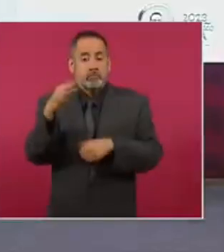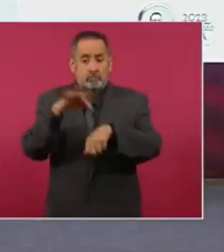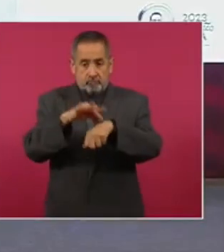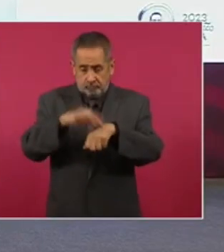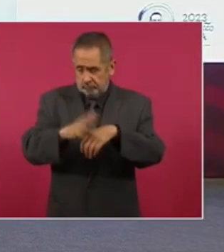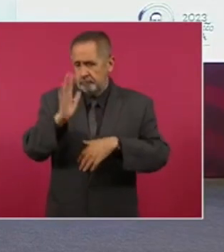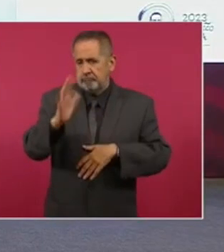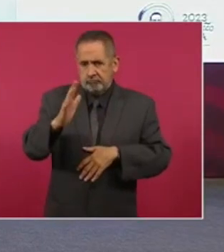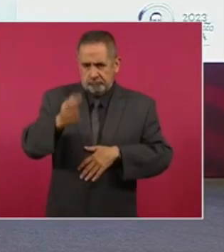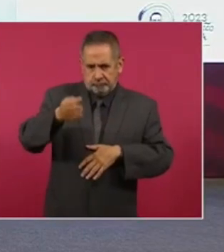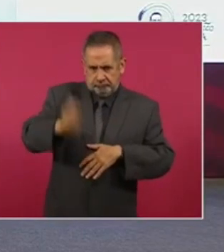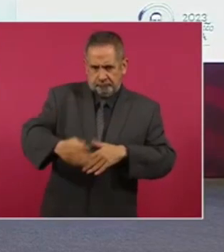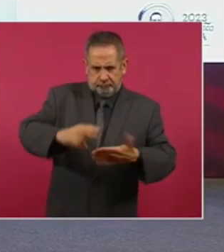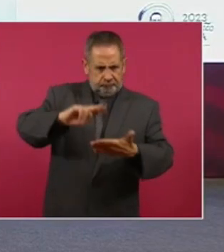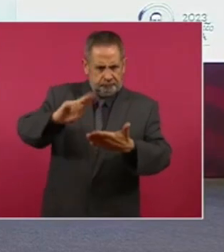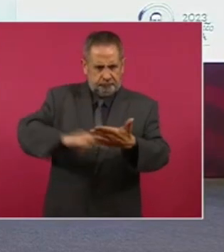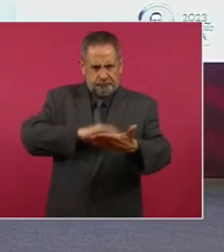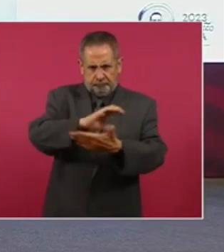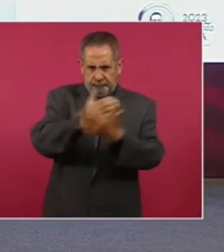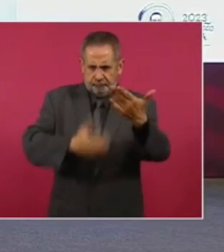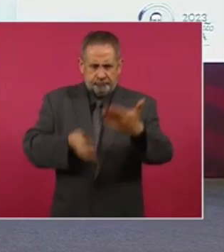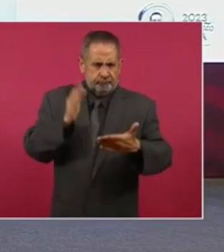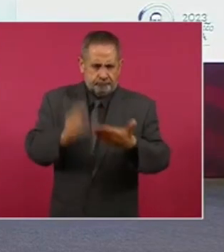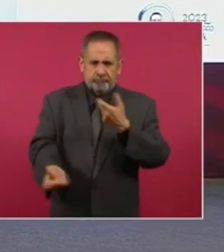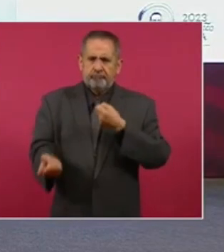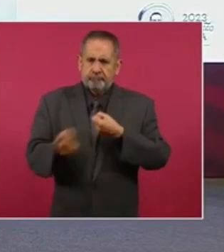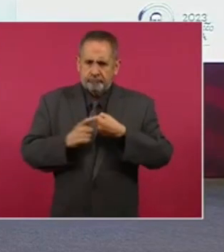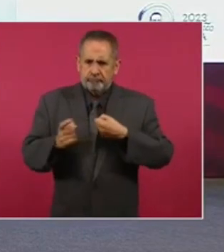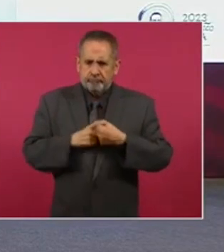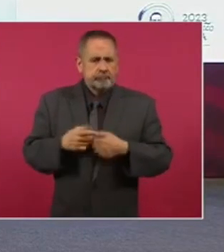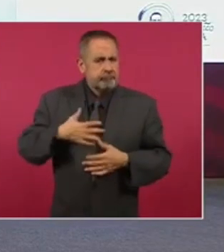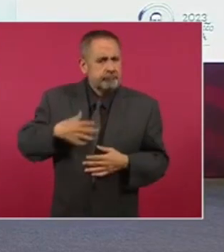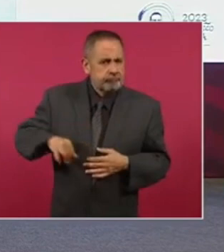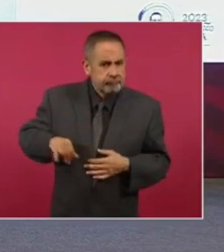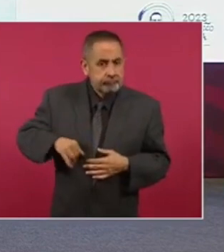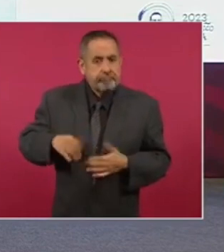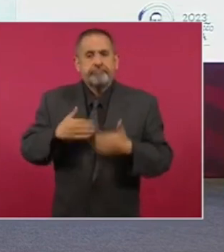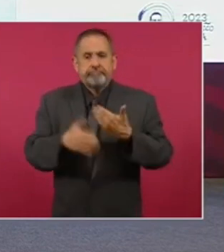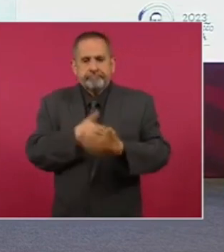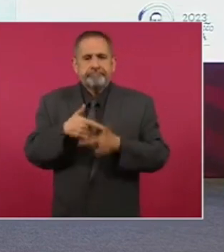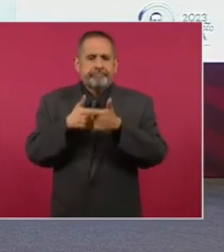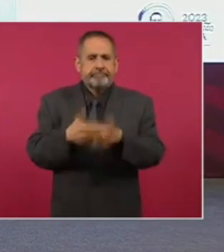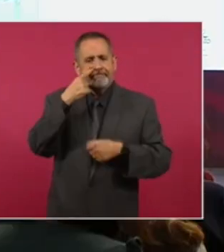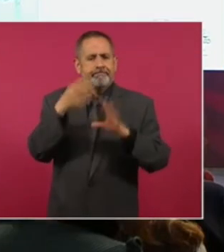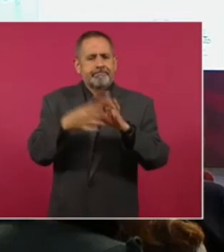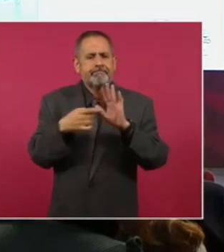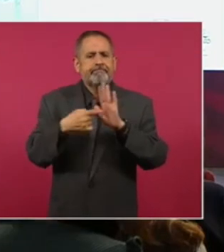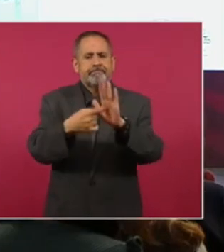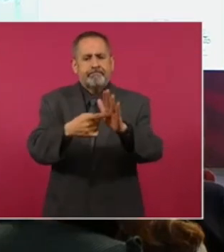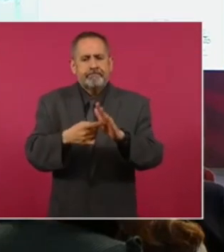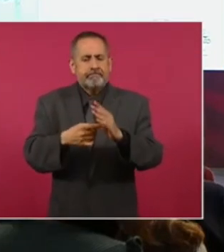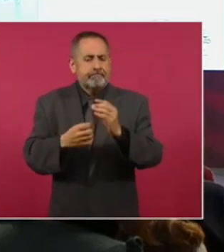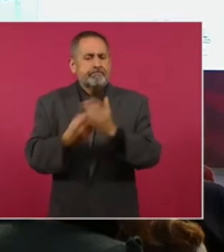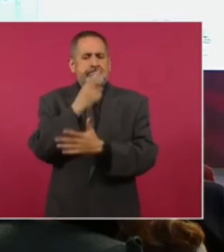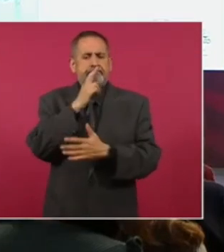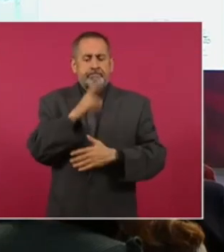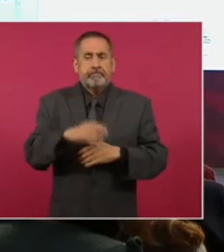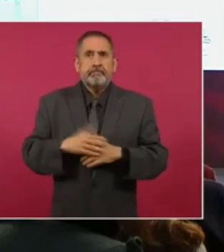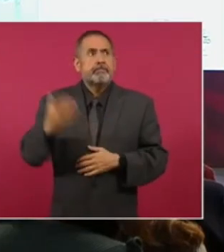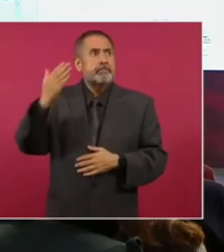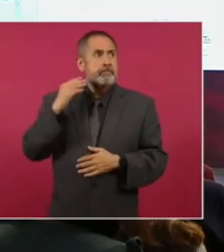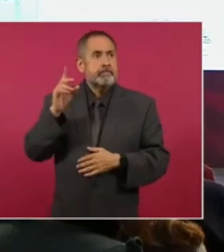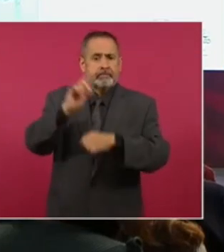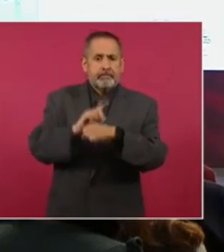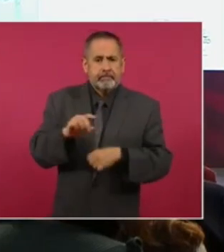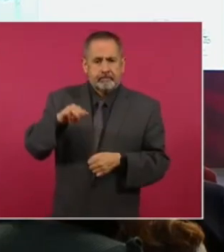que nos han firmado su aceptación, que tuvieron interés y seguimos trabajando con los 621. Para el sistema de noticias